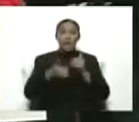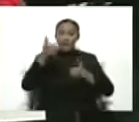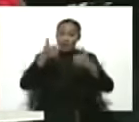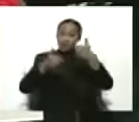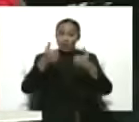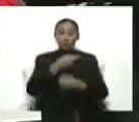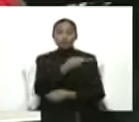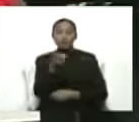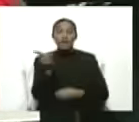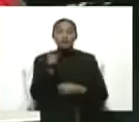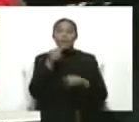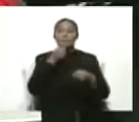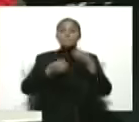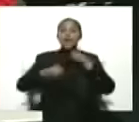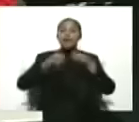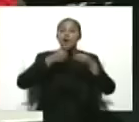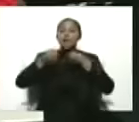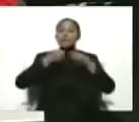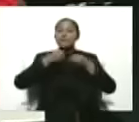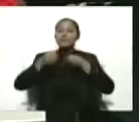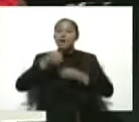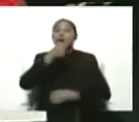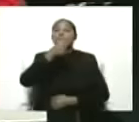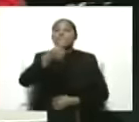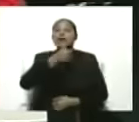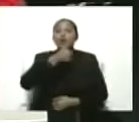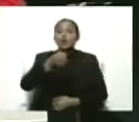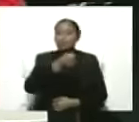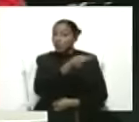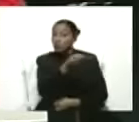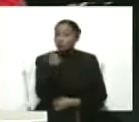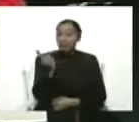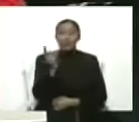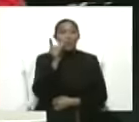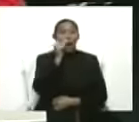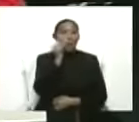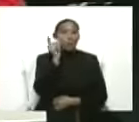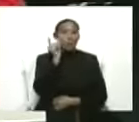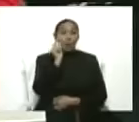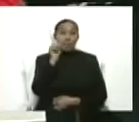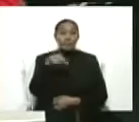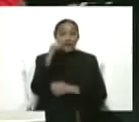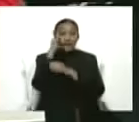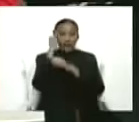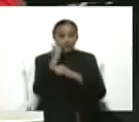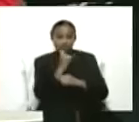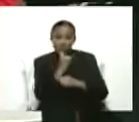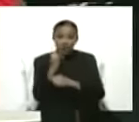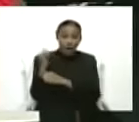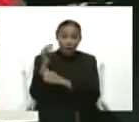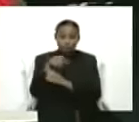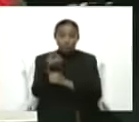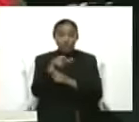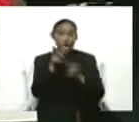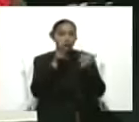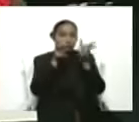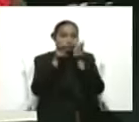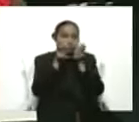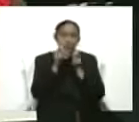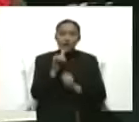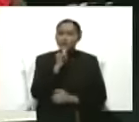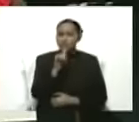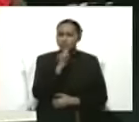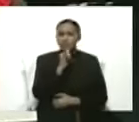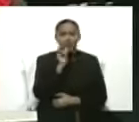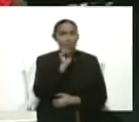periodistas, hombres, mujeres, camarógrafos, ustedes se han dado cuenta, ahorita las vamos a leer,